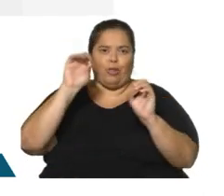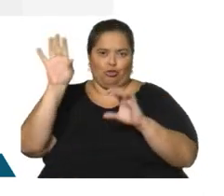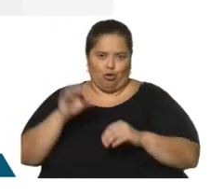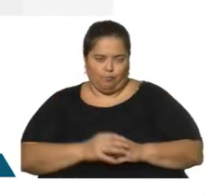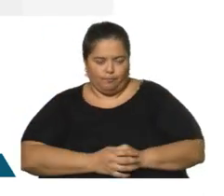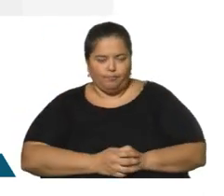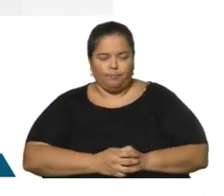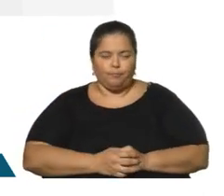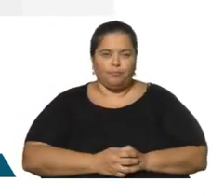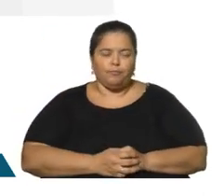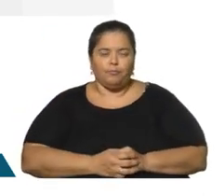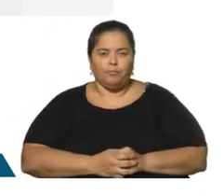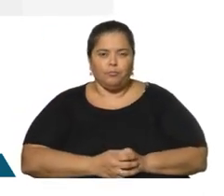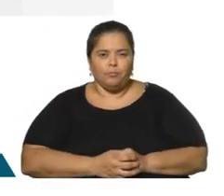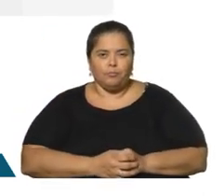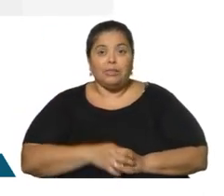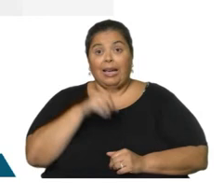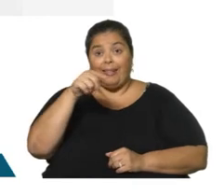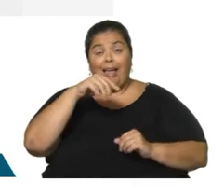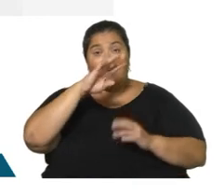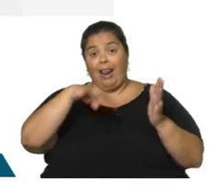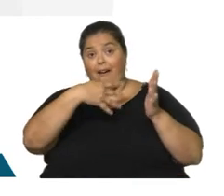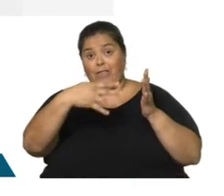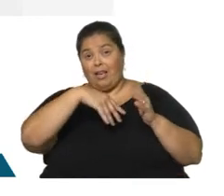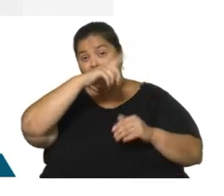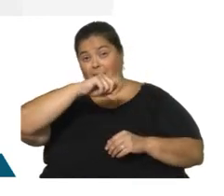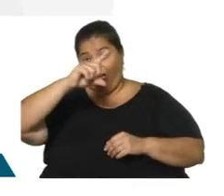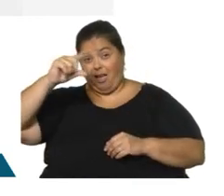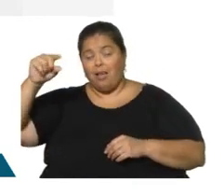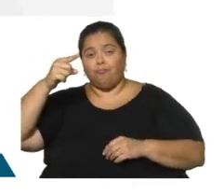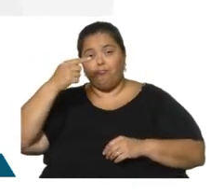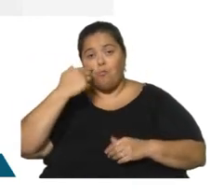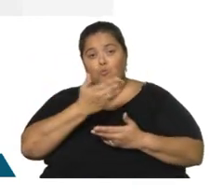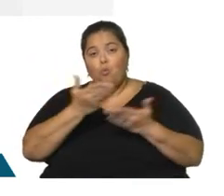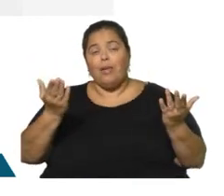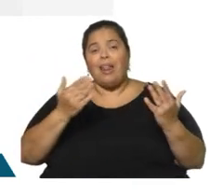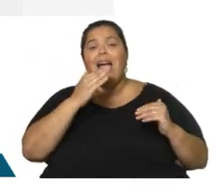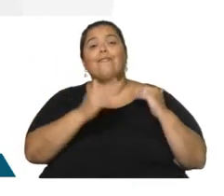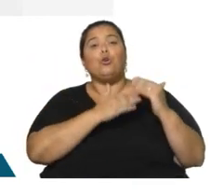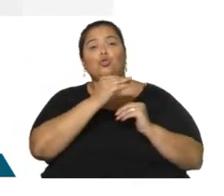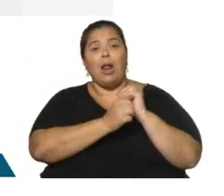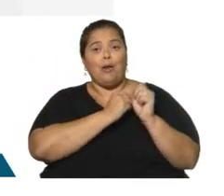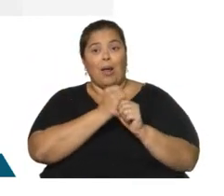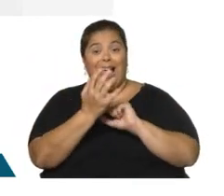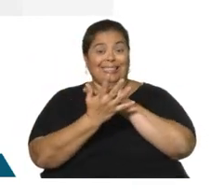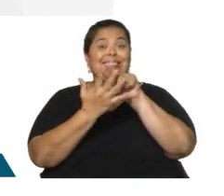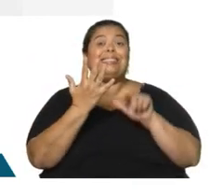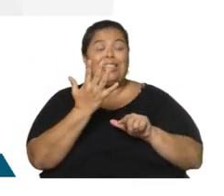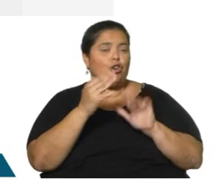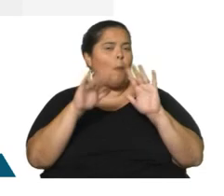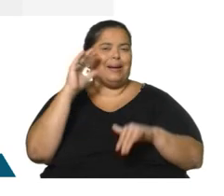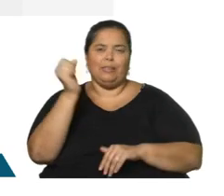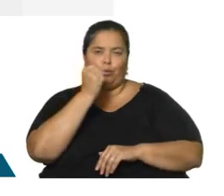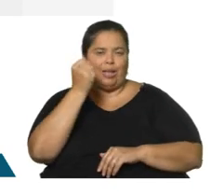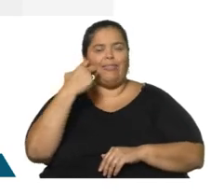en el exterior de parte de Uruguay. La gráfica nos muestra la evolución anual en prácticamente los cinco rubros destacados, carne, celulosa,